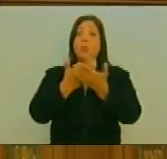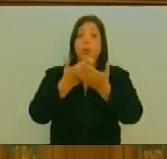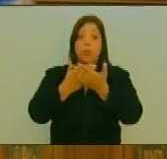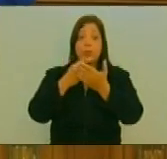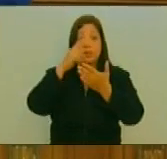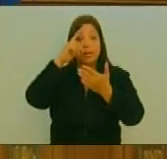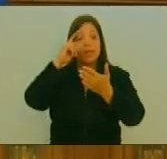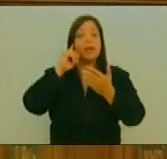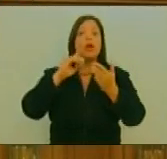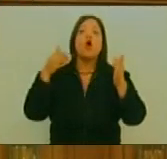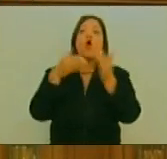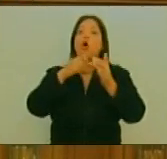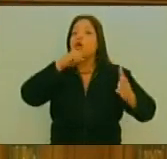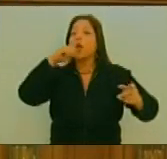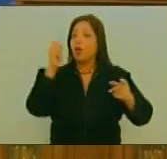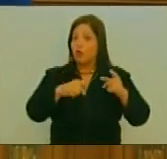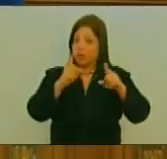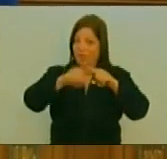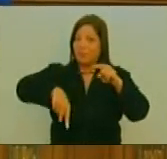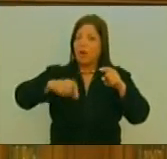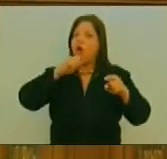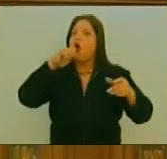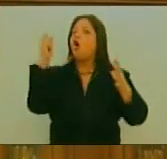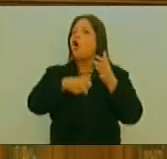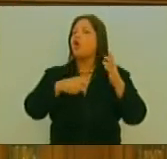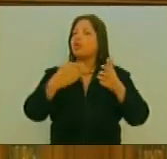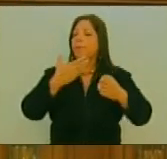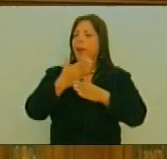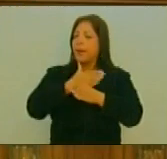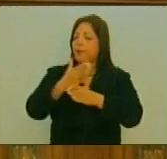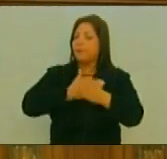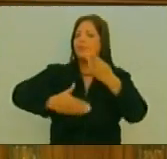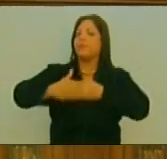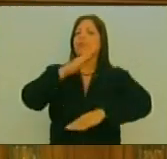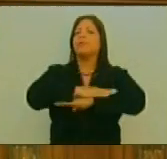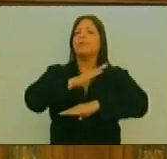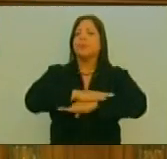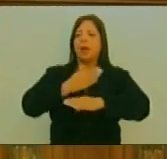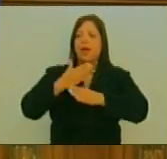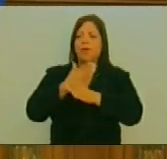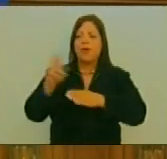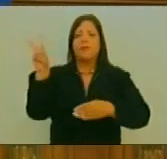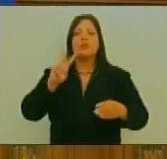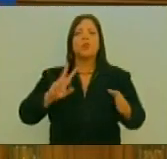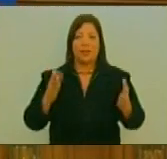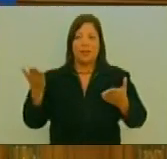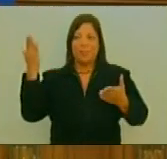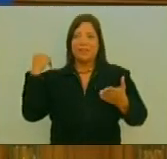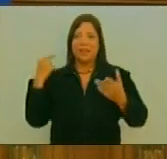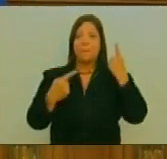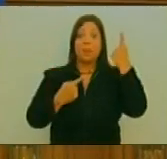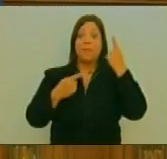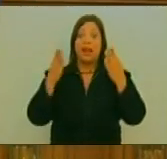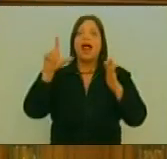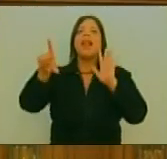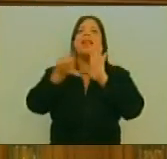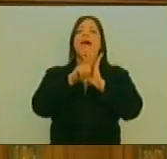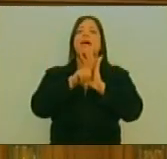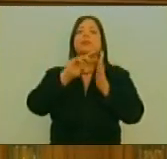De ley Contra el odio De ley Por la convivencia Pacífica Entre los venezolanos Contempla